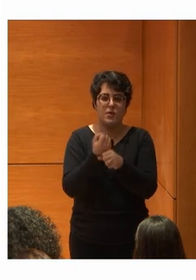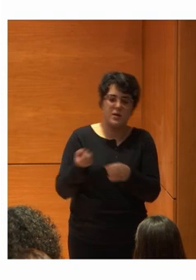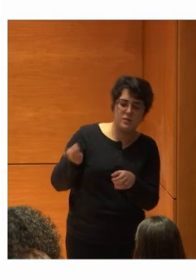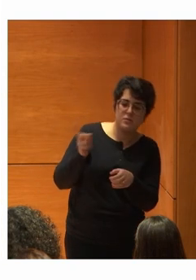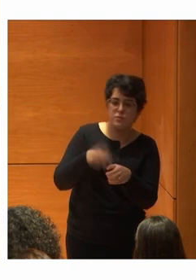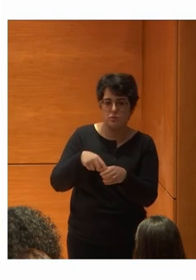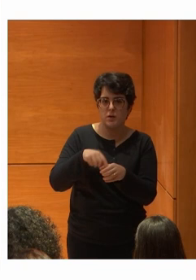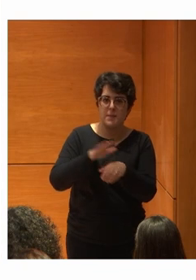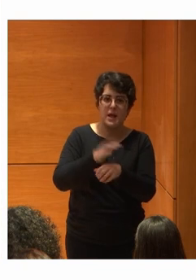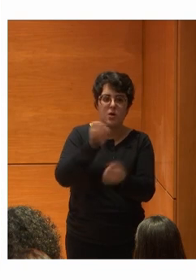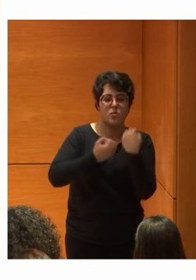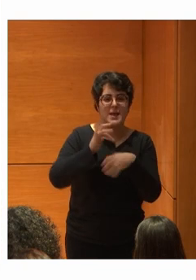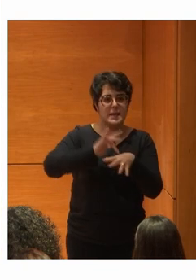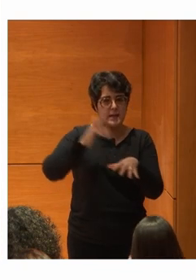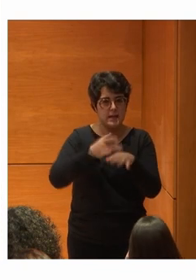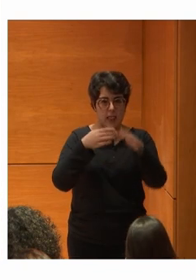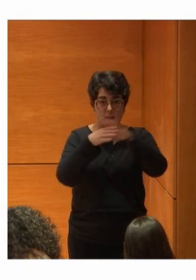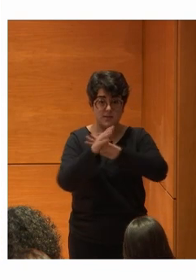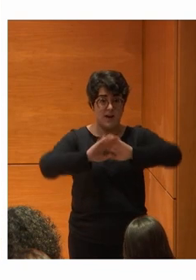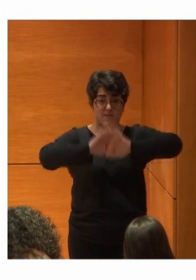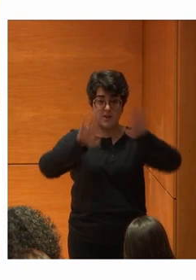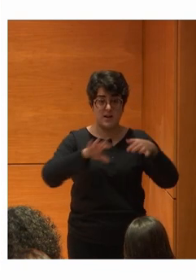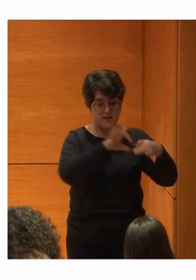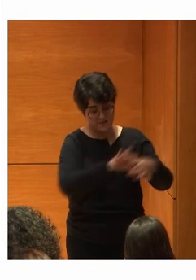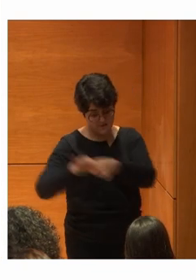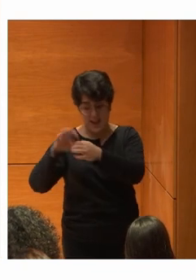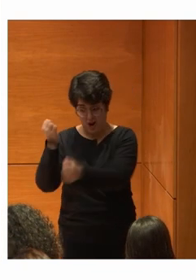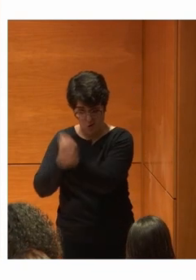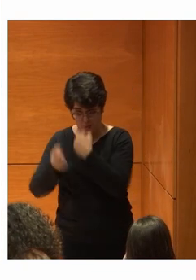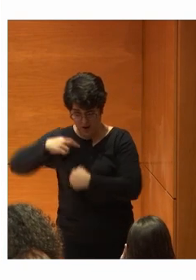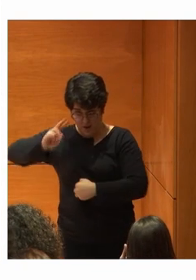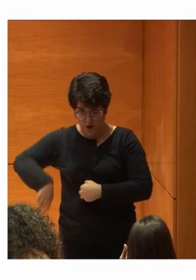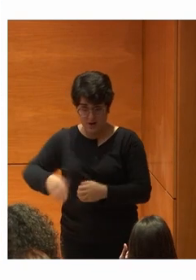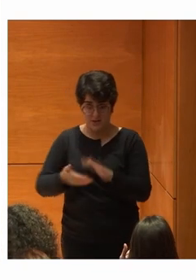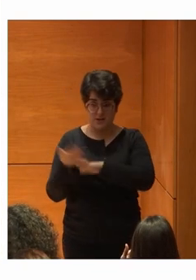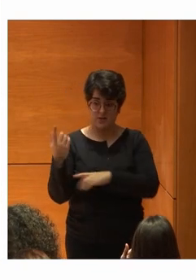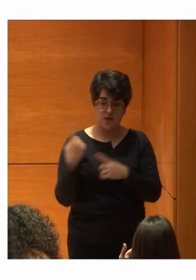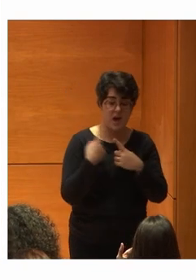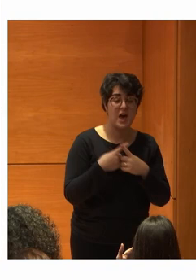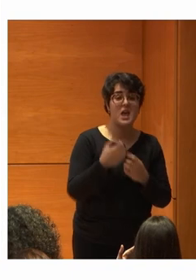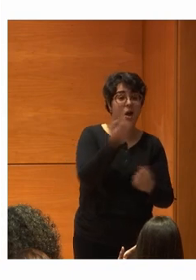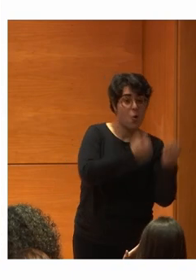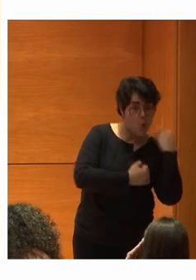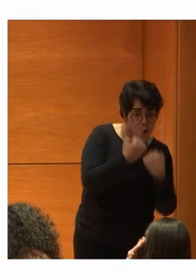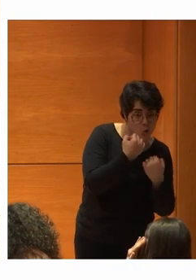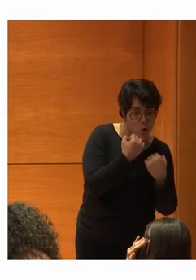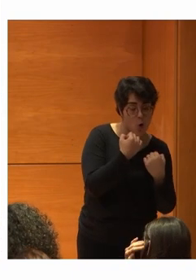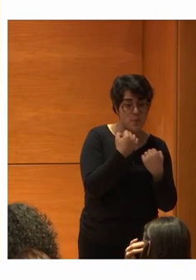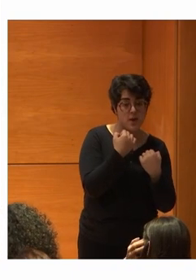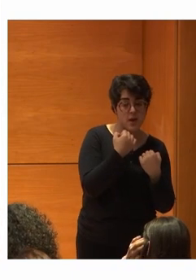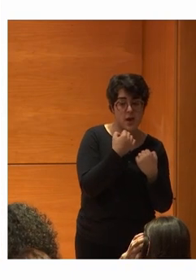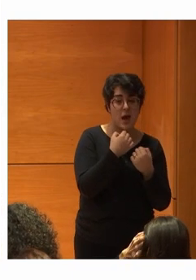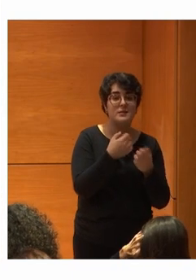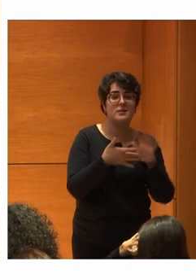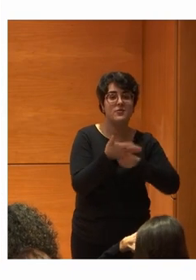En la economía digital Que al final Es la economía Ya no hay diferencia Entre la economía Y la economía